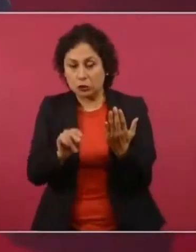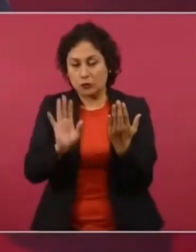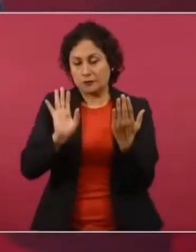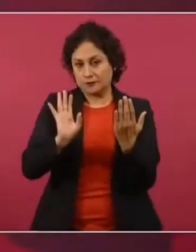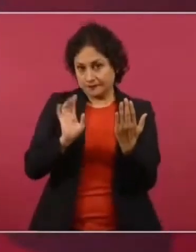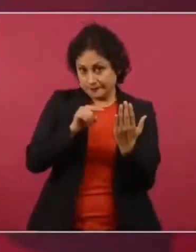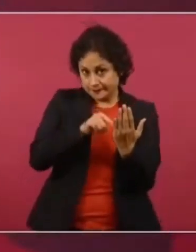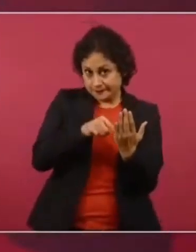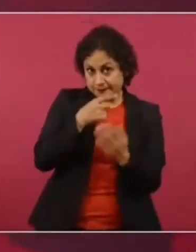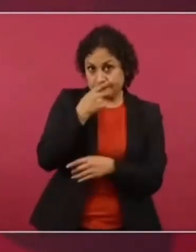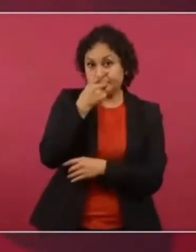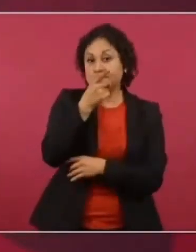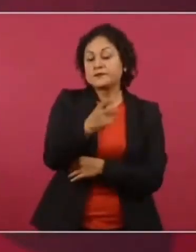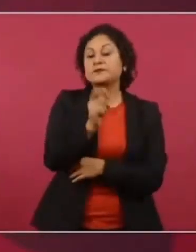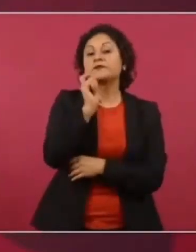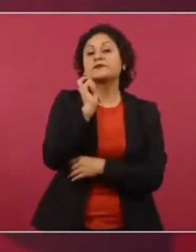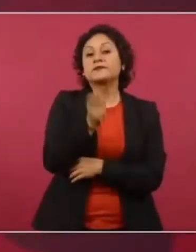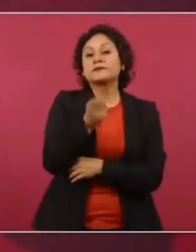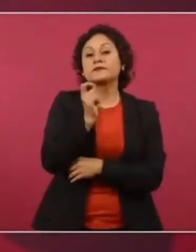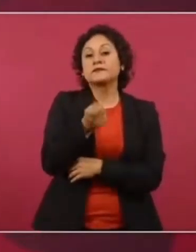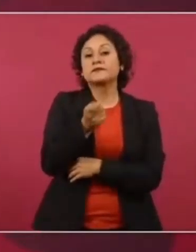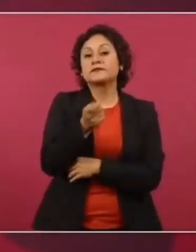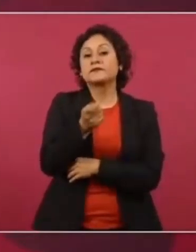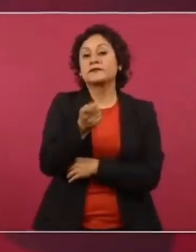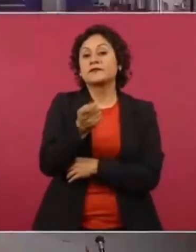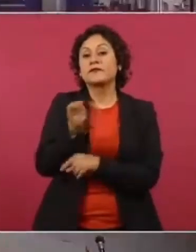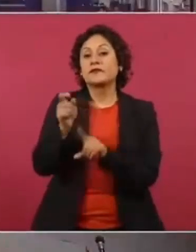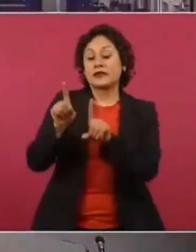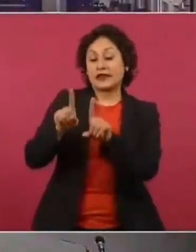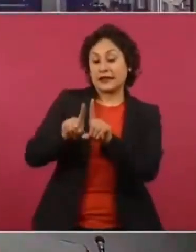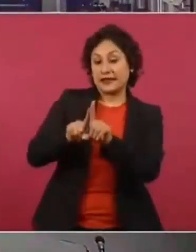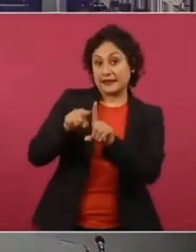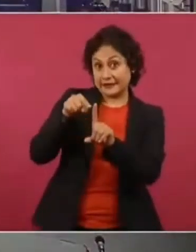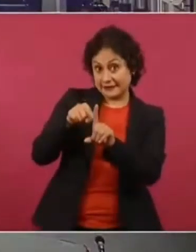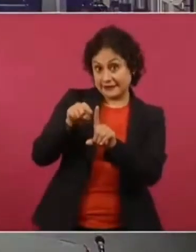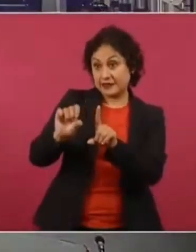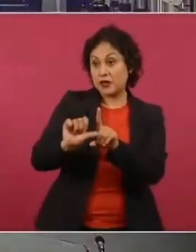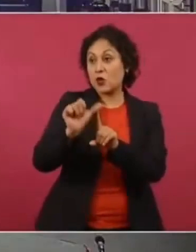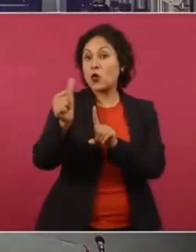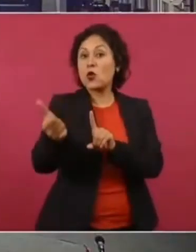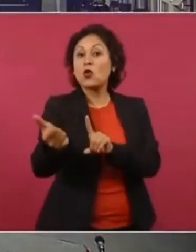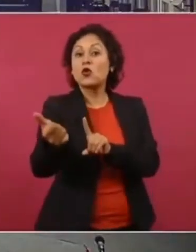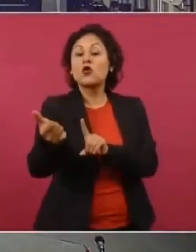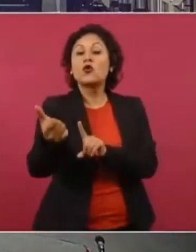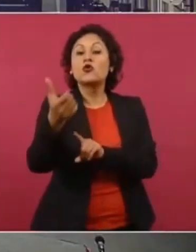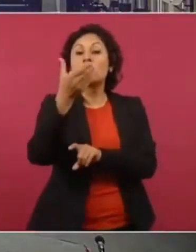con su ayudante, que era un marino, es un marino.